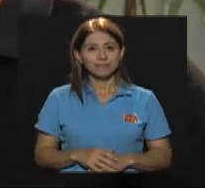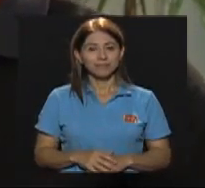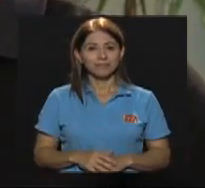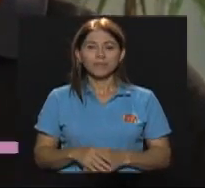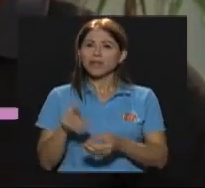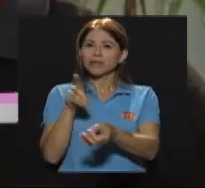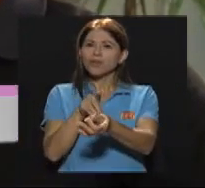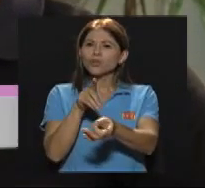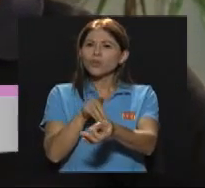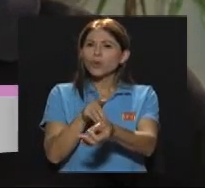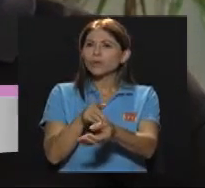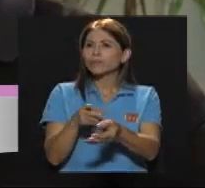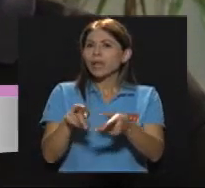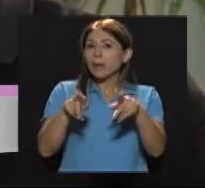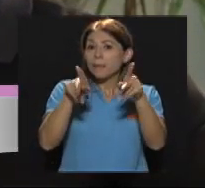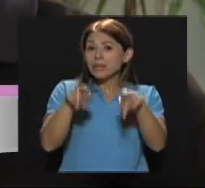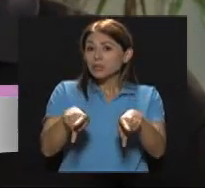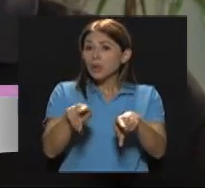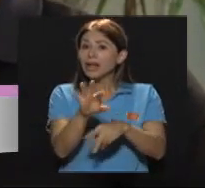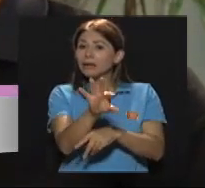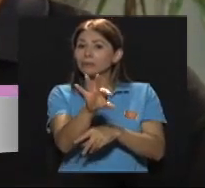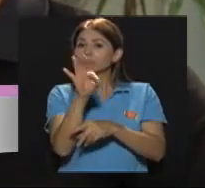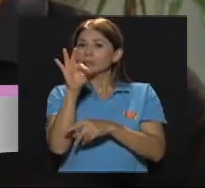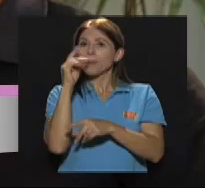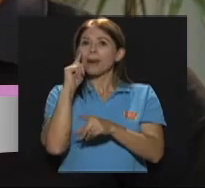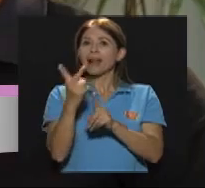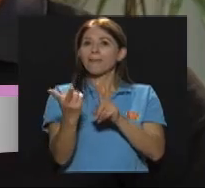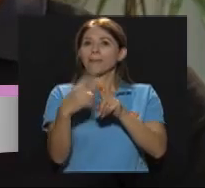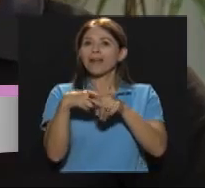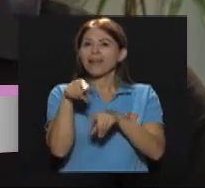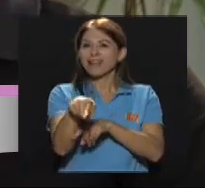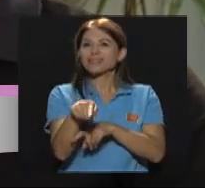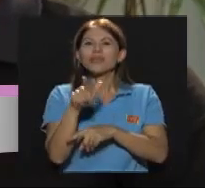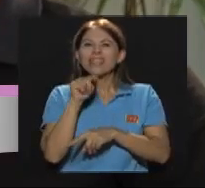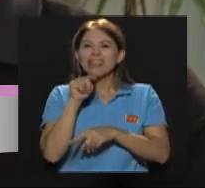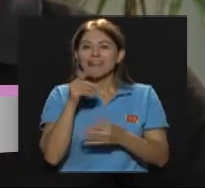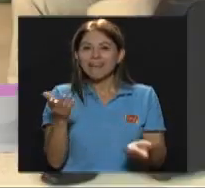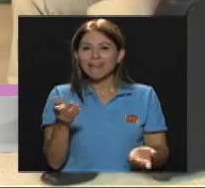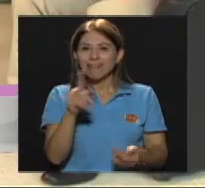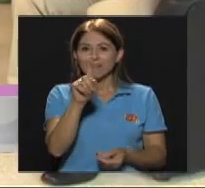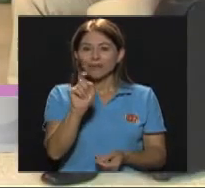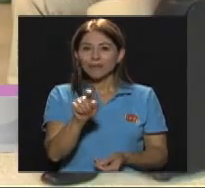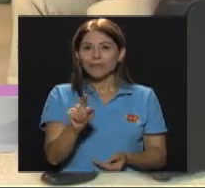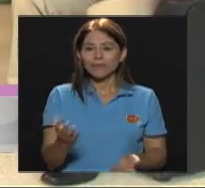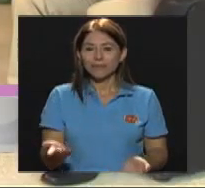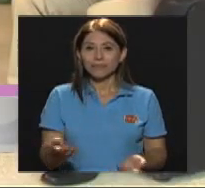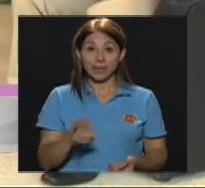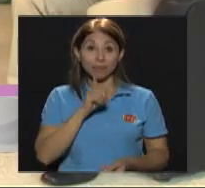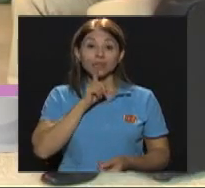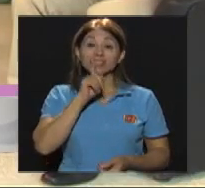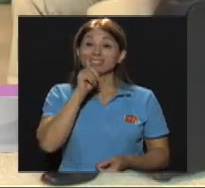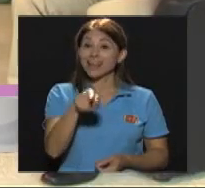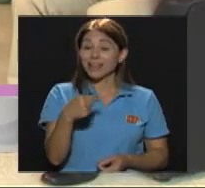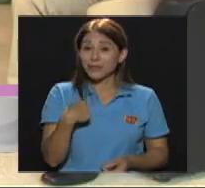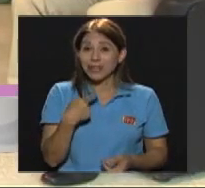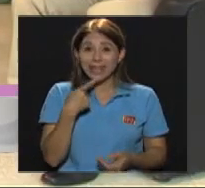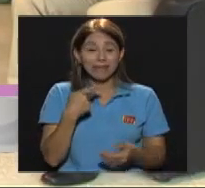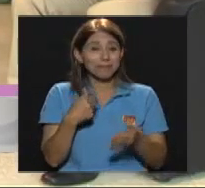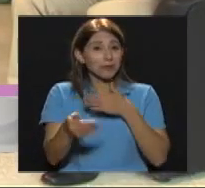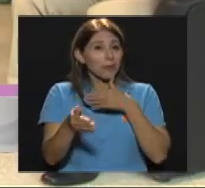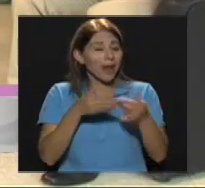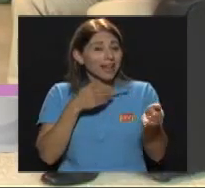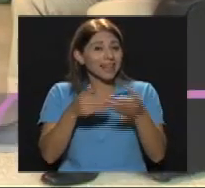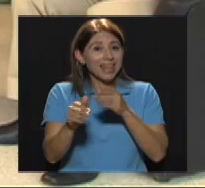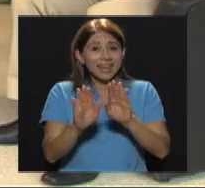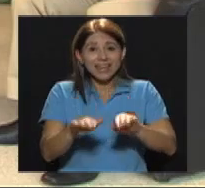¿Quién es un paciente Candidato A este tipo De metodologías? En realidad Me atrevería a decir Que cualquier